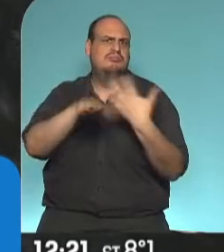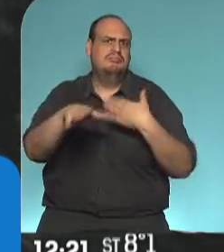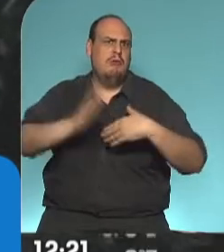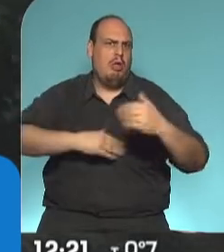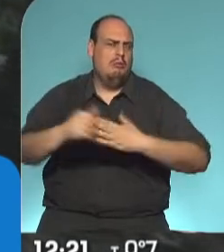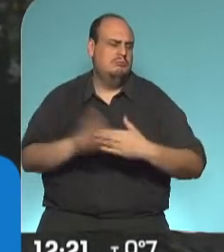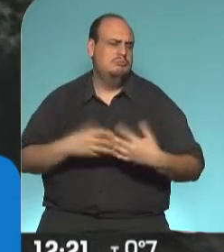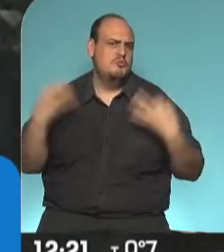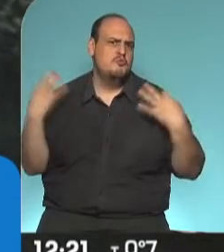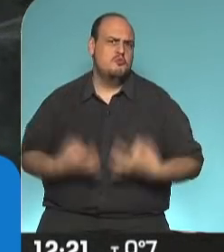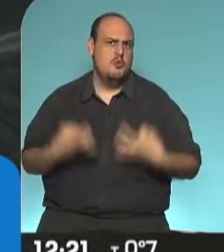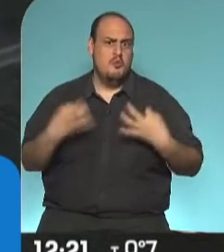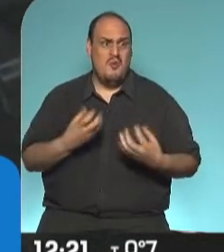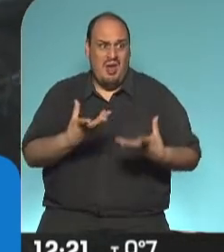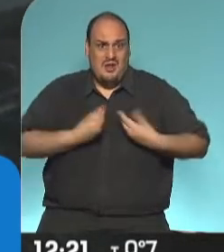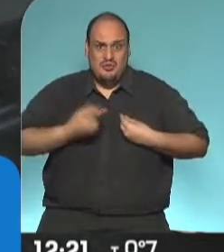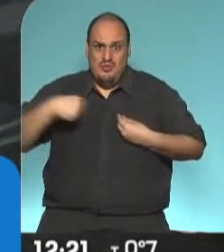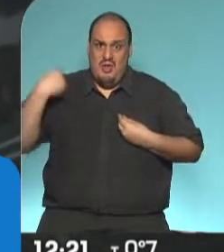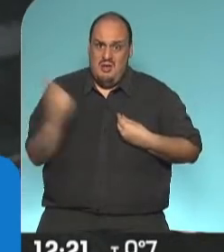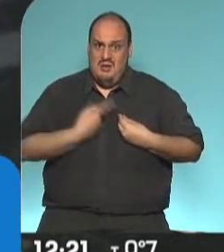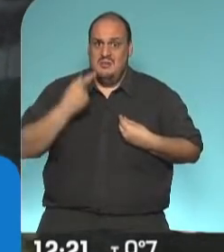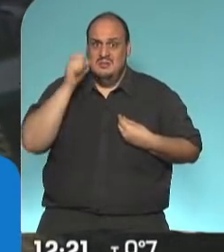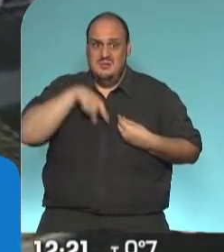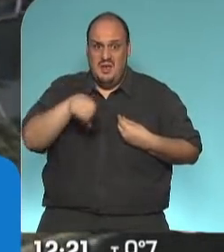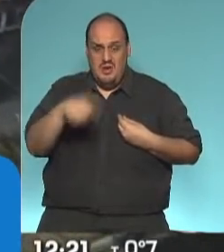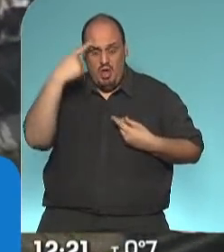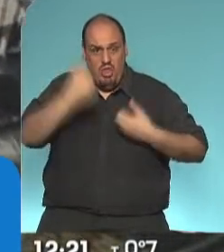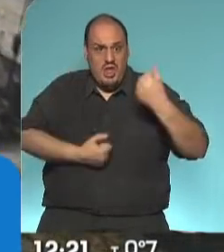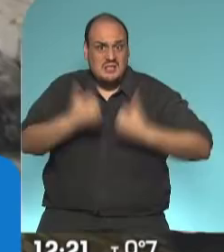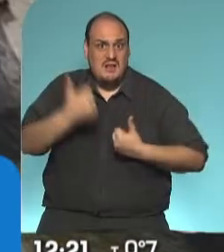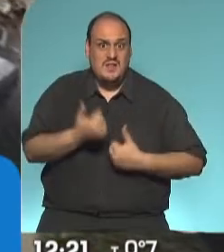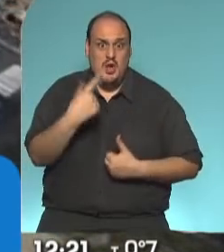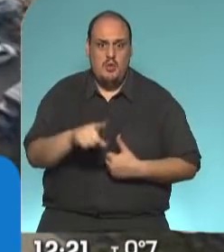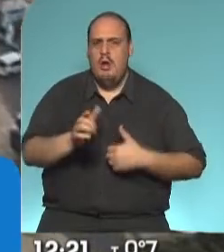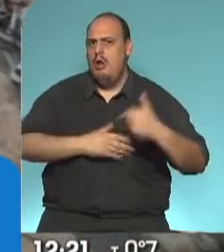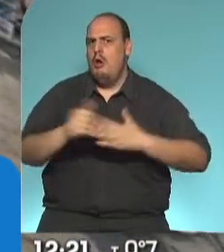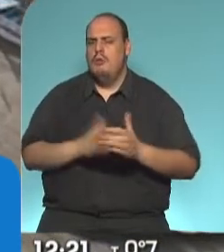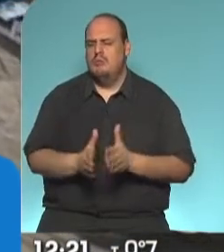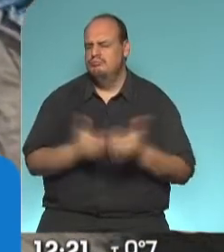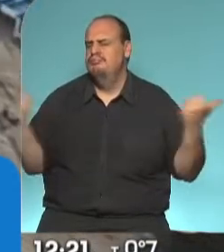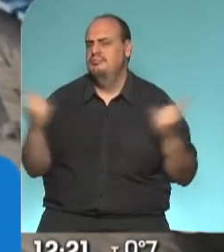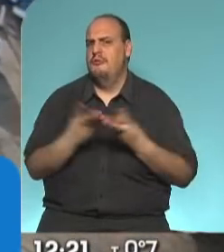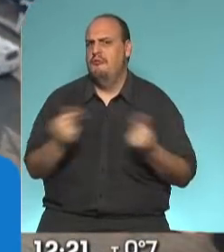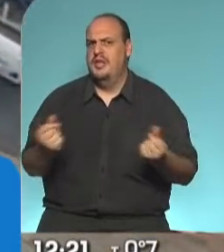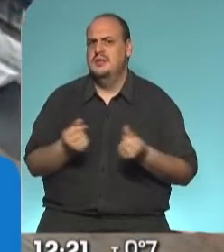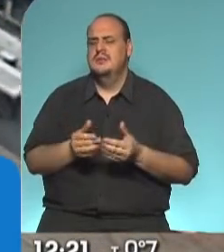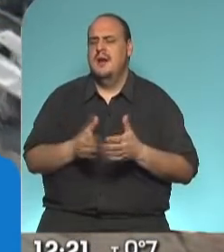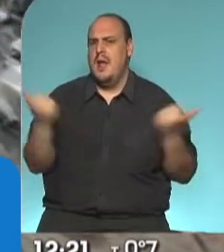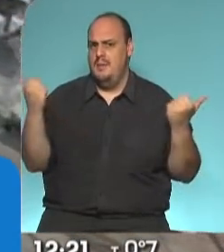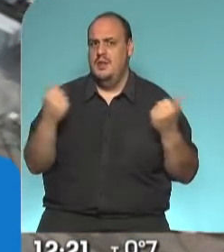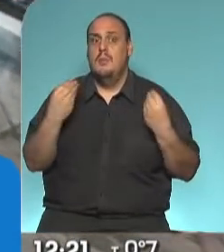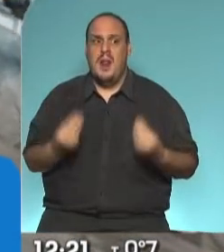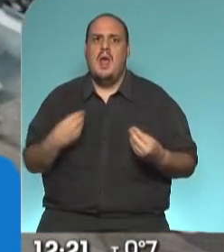implica para nosotros un desafío, que es terminar la obra lo más rápido posible para unir voluntades,